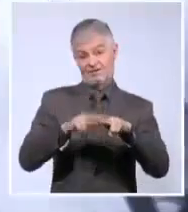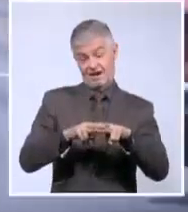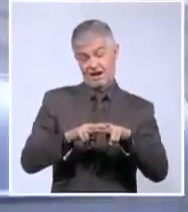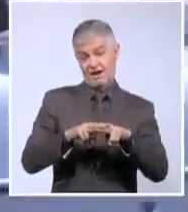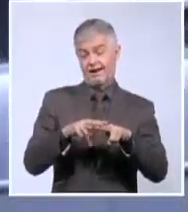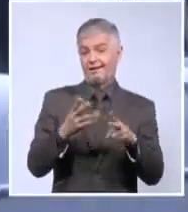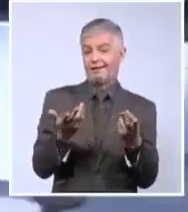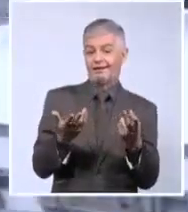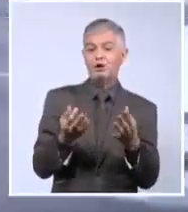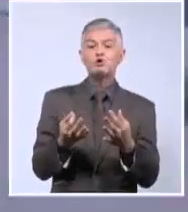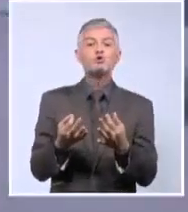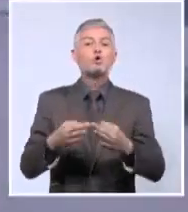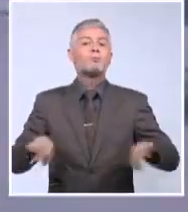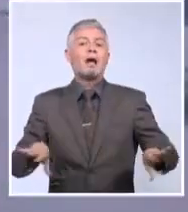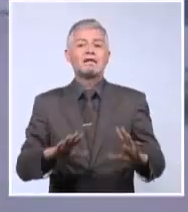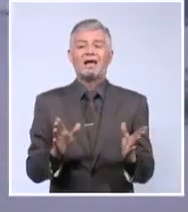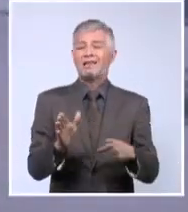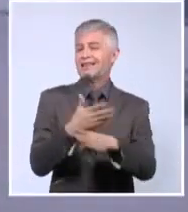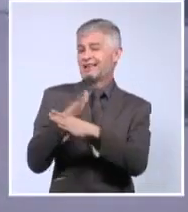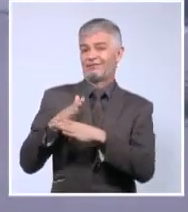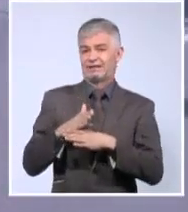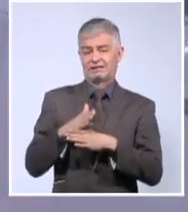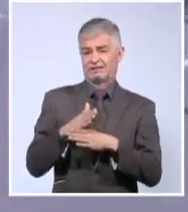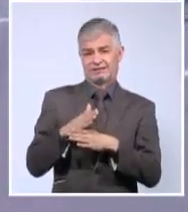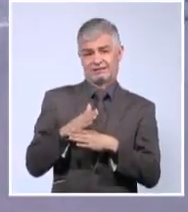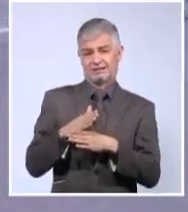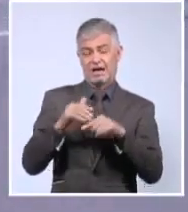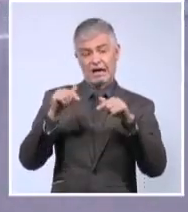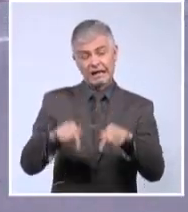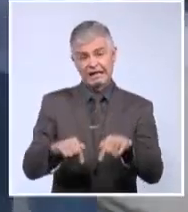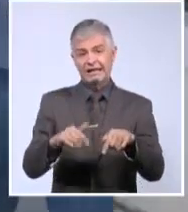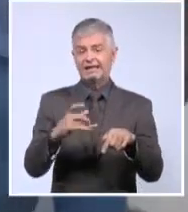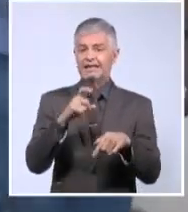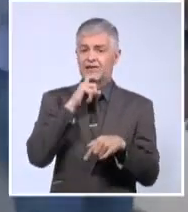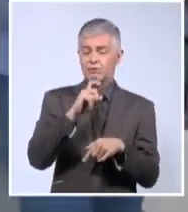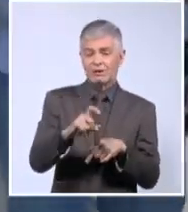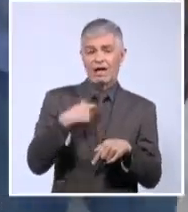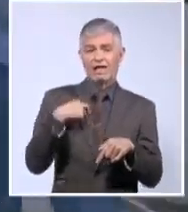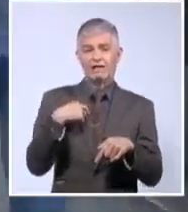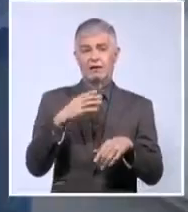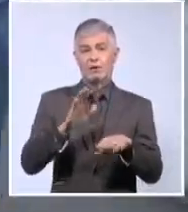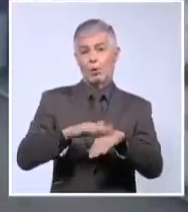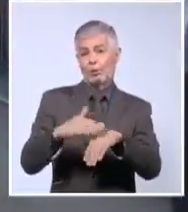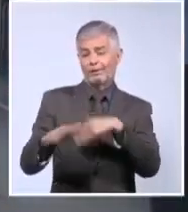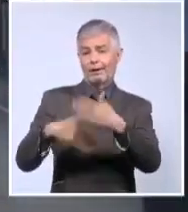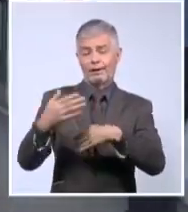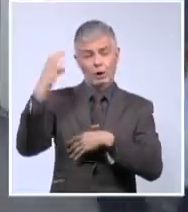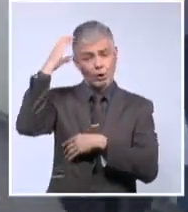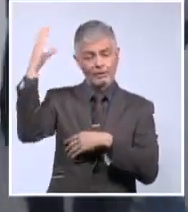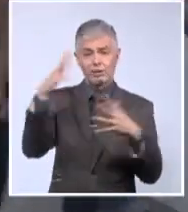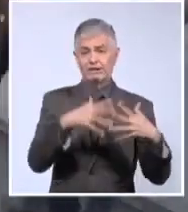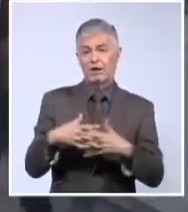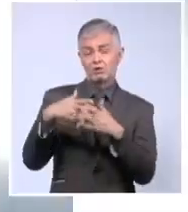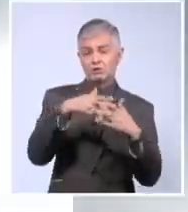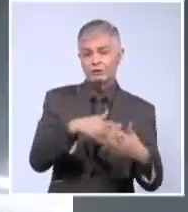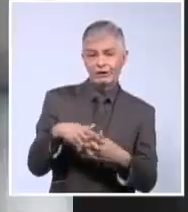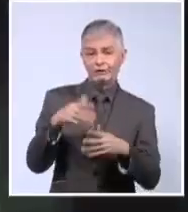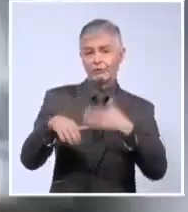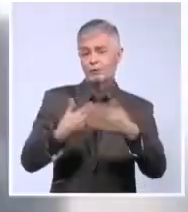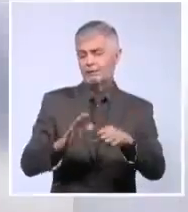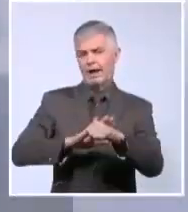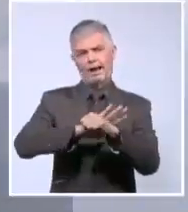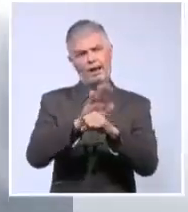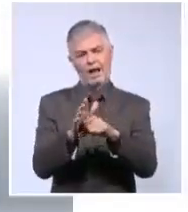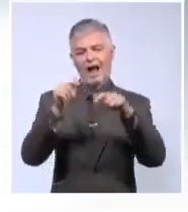resto del país. Contextualizando, entre las carencias que impone el gobierno de los Estados Unidos y los rezagos de la COVID-19, se suma ahora una